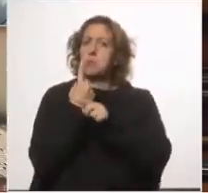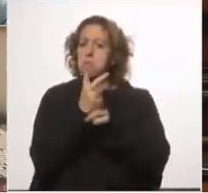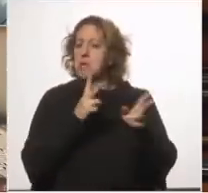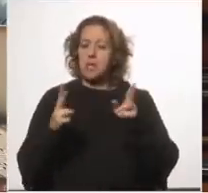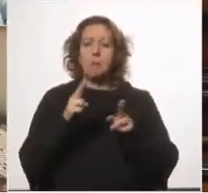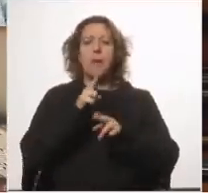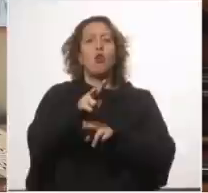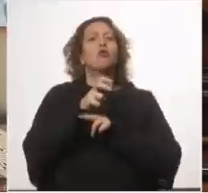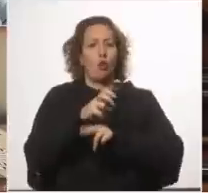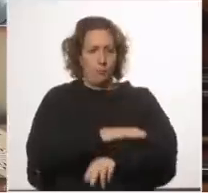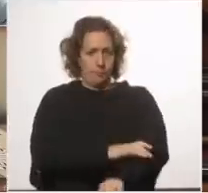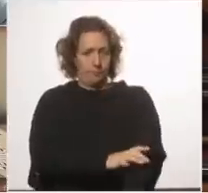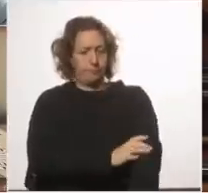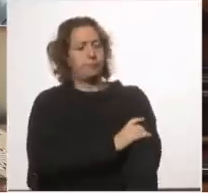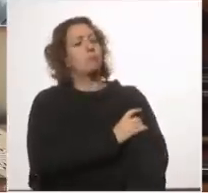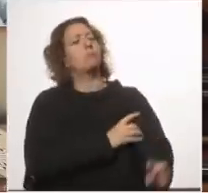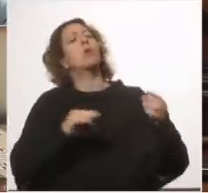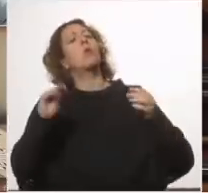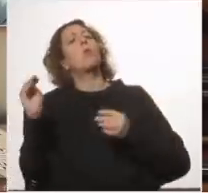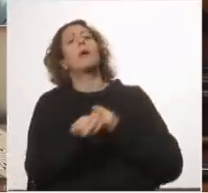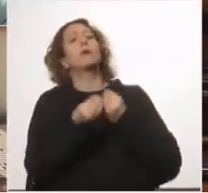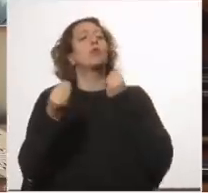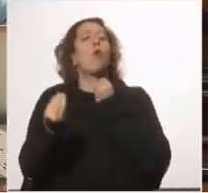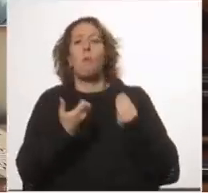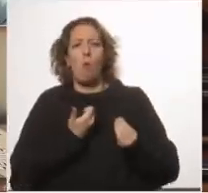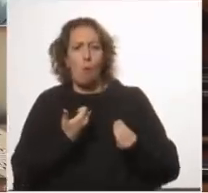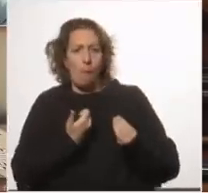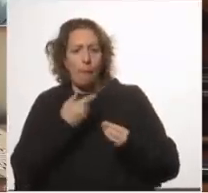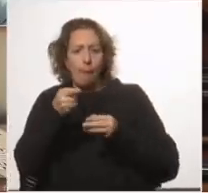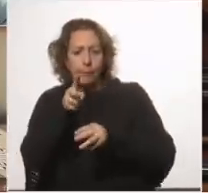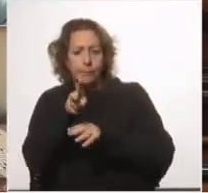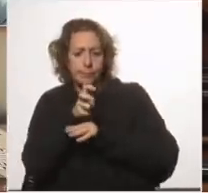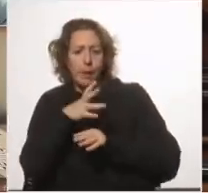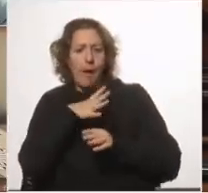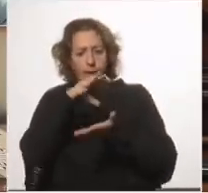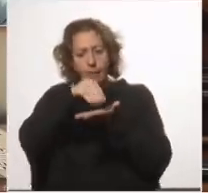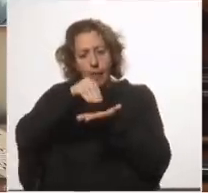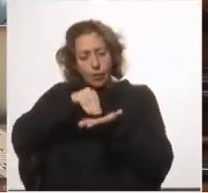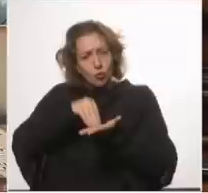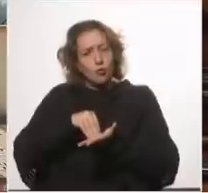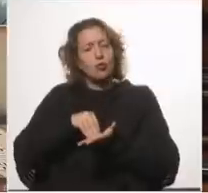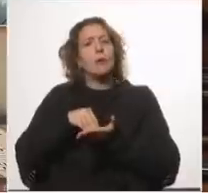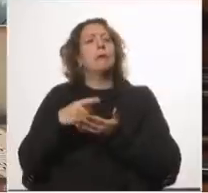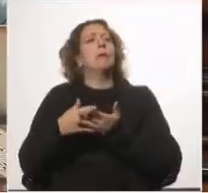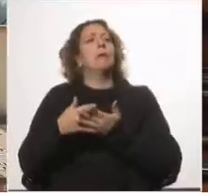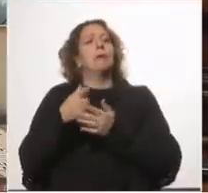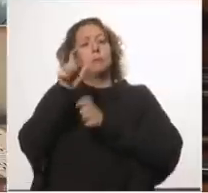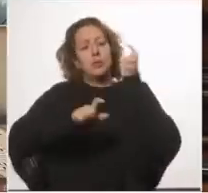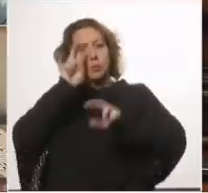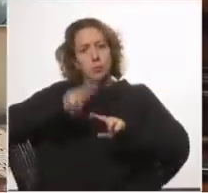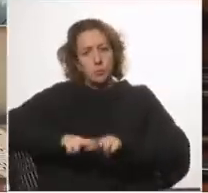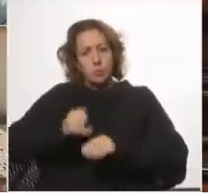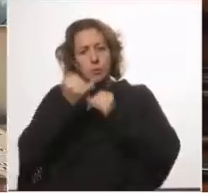¿Cuál fue la razón de ese control? Como se ve en los datos, tenemos los datos de infectados, de casos diarios, de fallecidos,